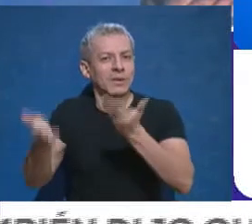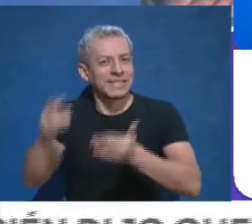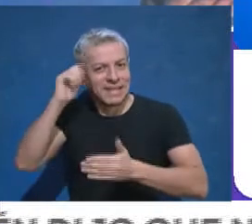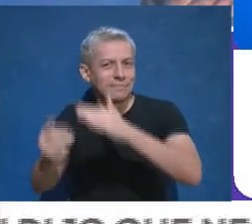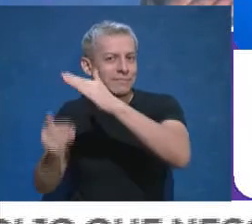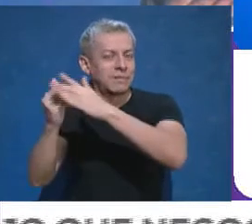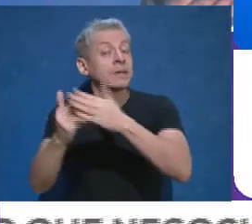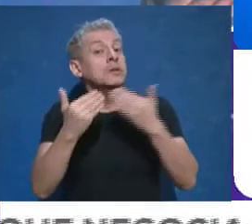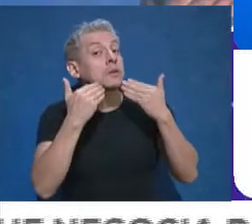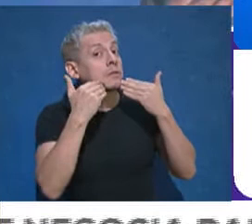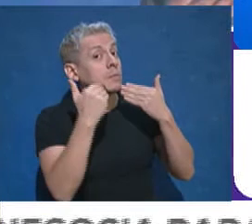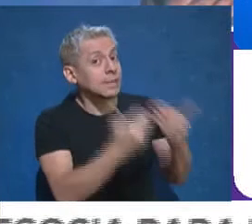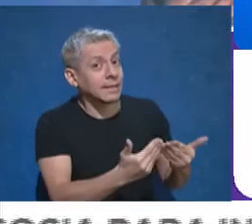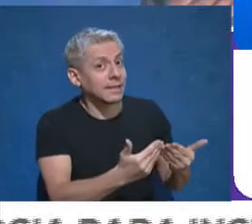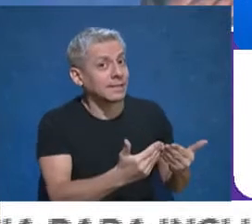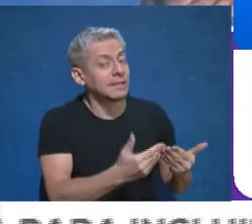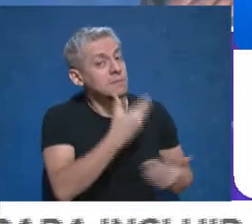Simón, por este contacto. Ha sido muy amable.